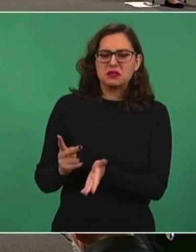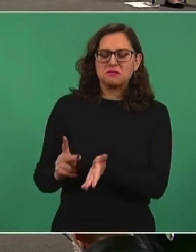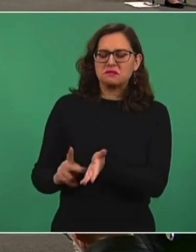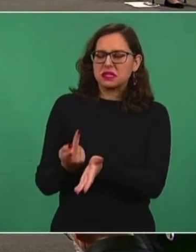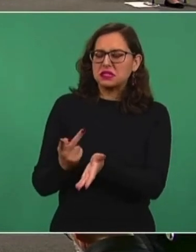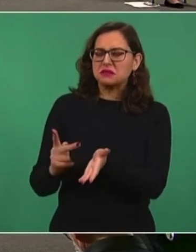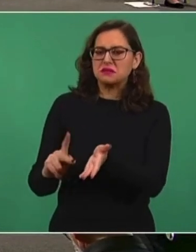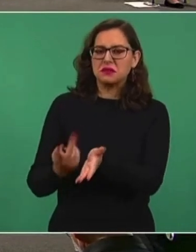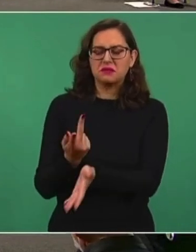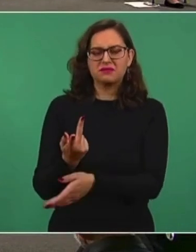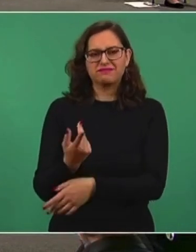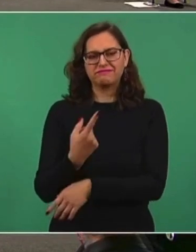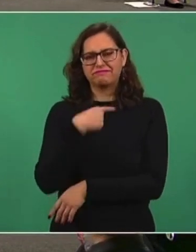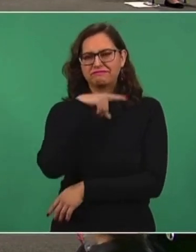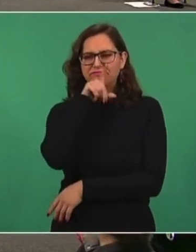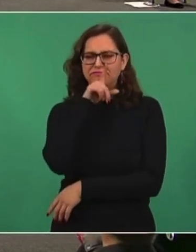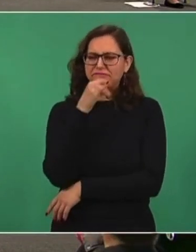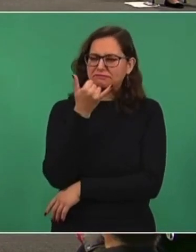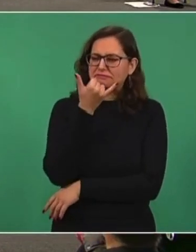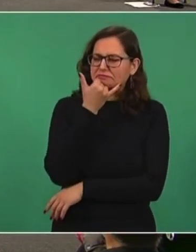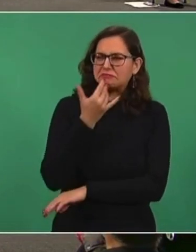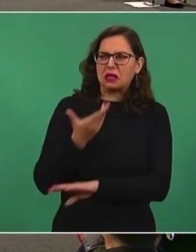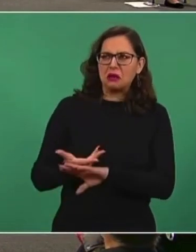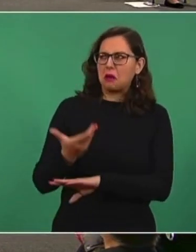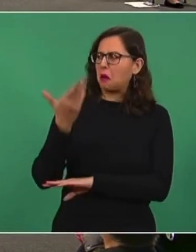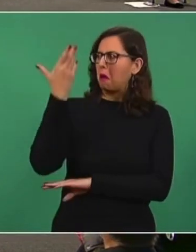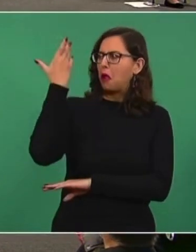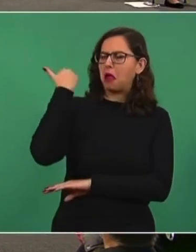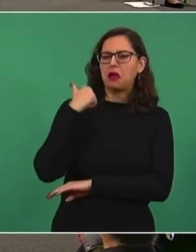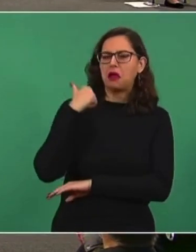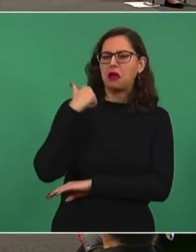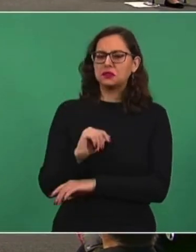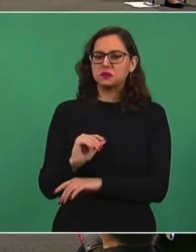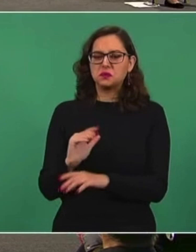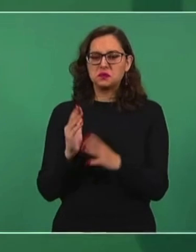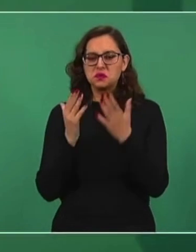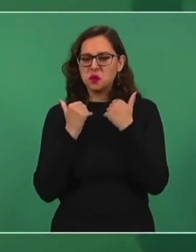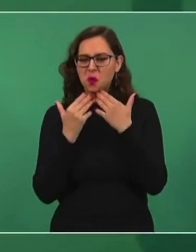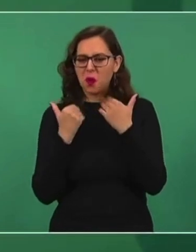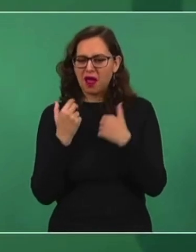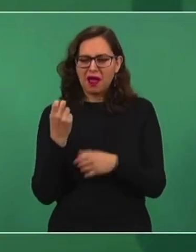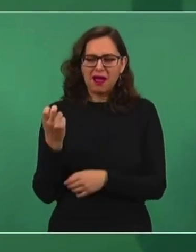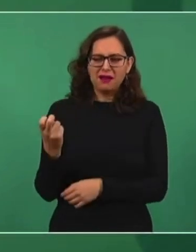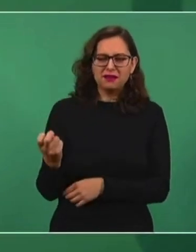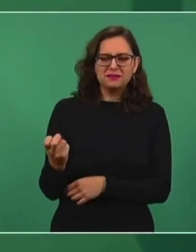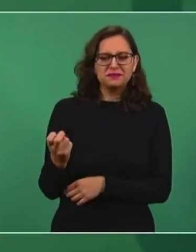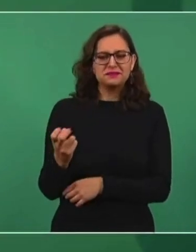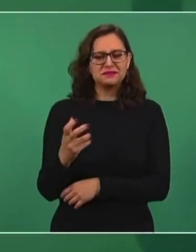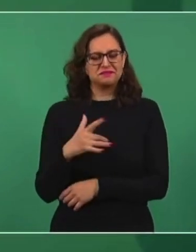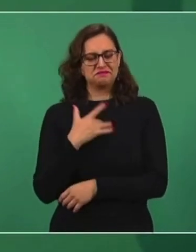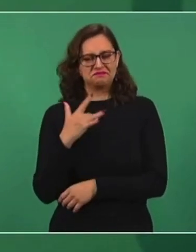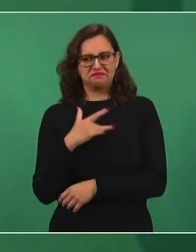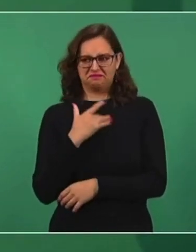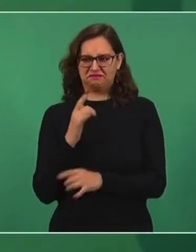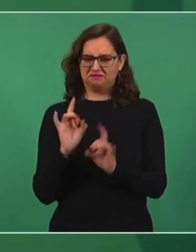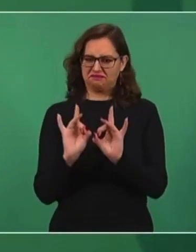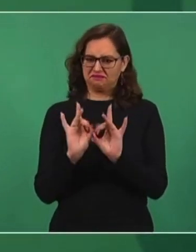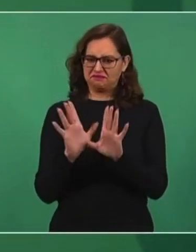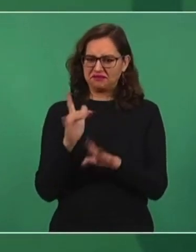no se presentaban. Diría yo que es un fenómeno nuevo